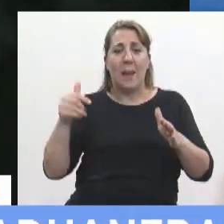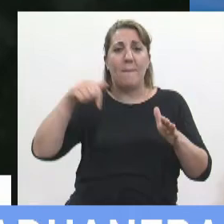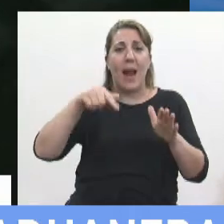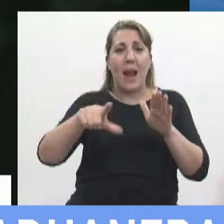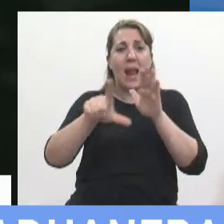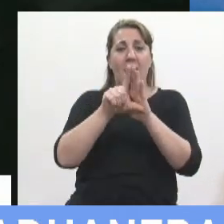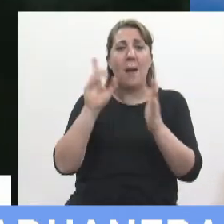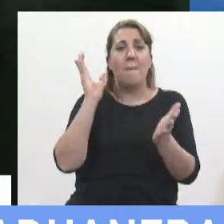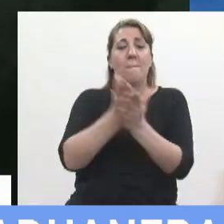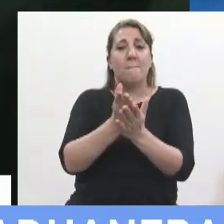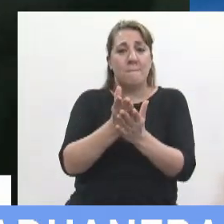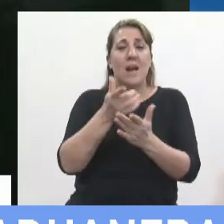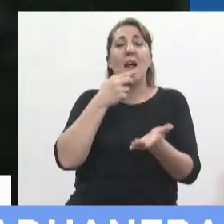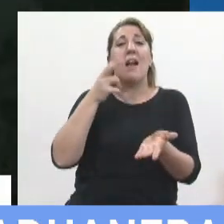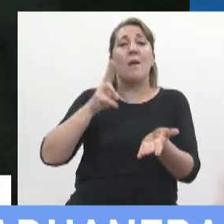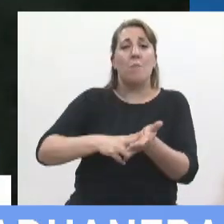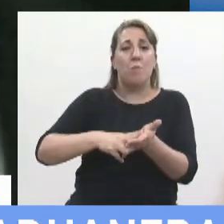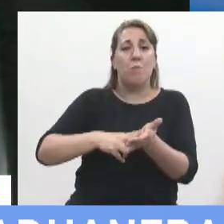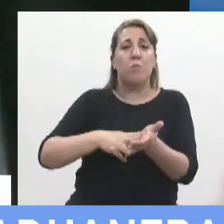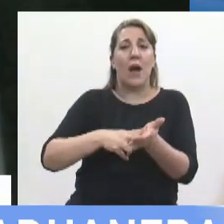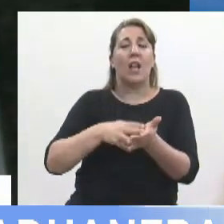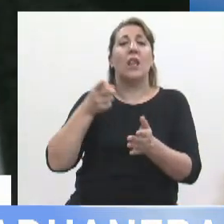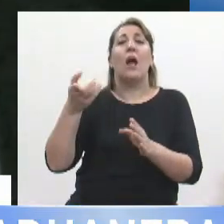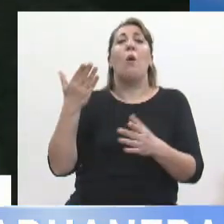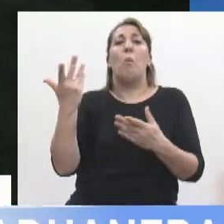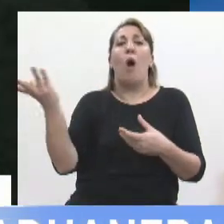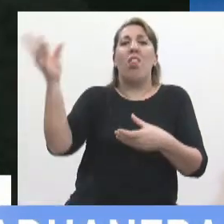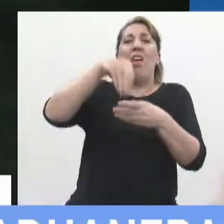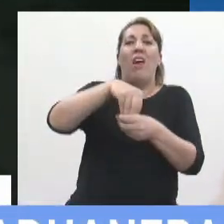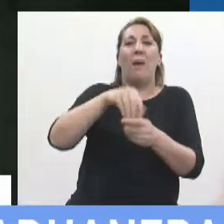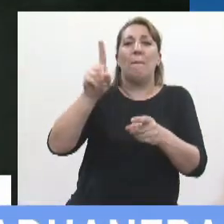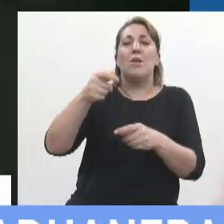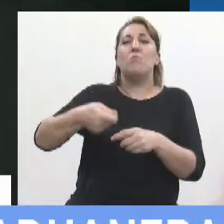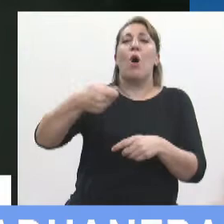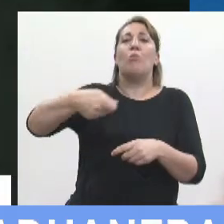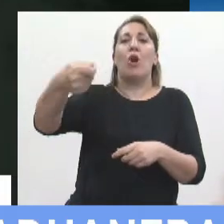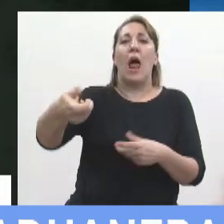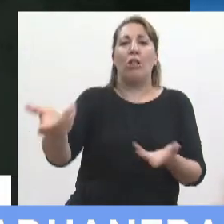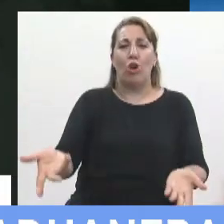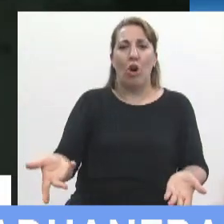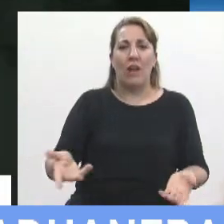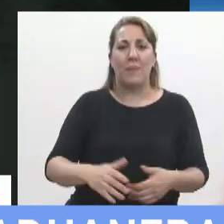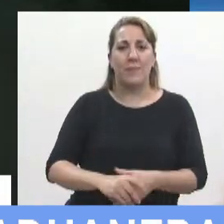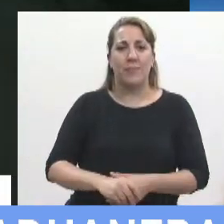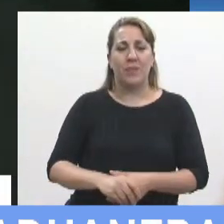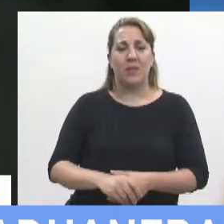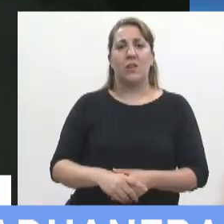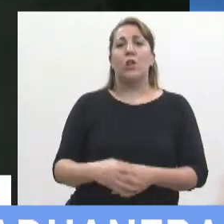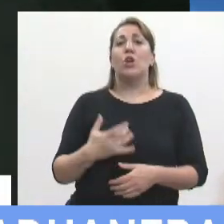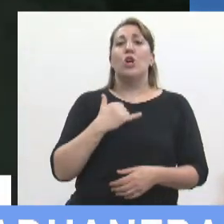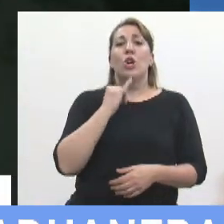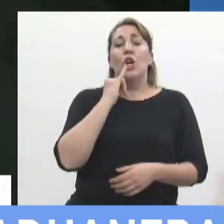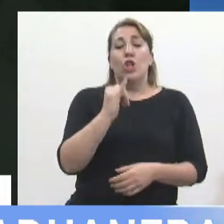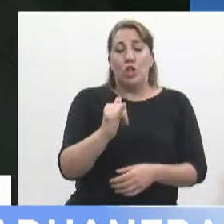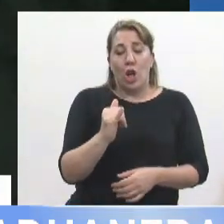la ley penal tributaria impide que entren en una moratoria y acá se habló también de amnistías yo le digo lo siguiente